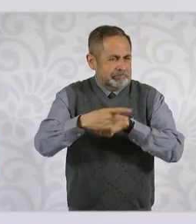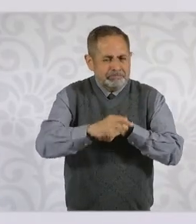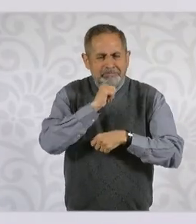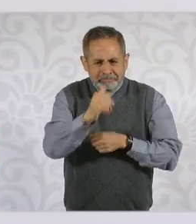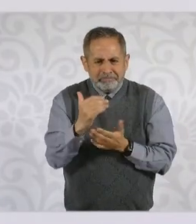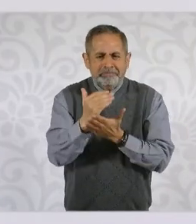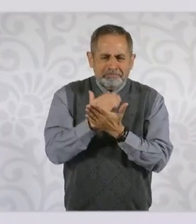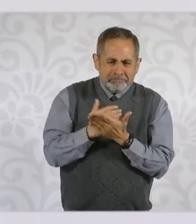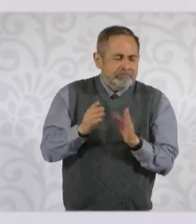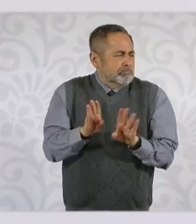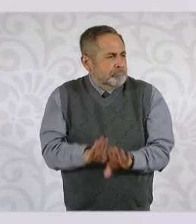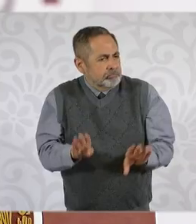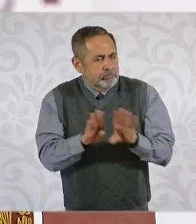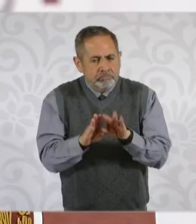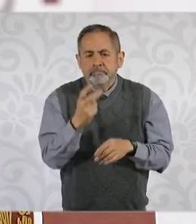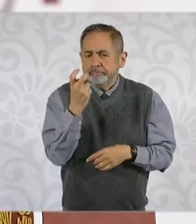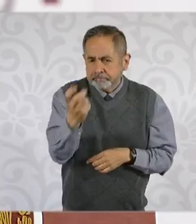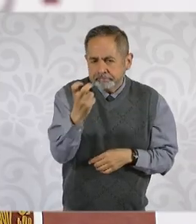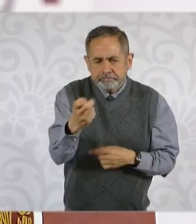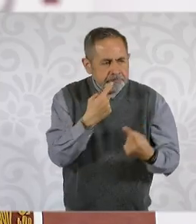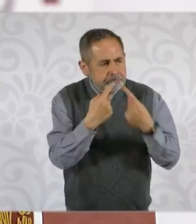prevención del delito.